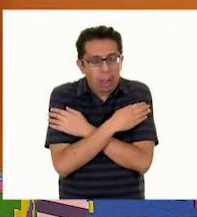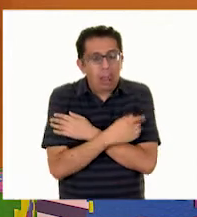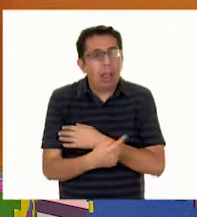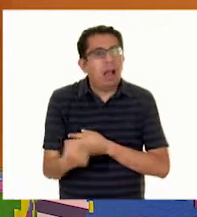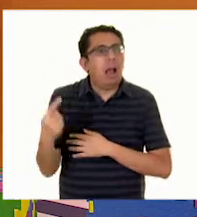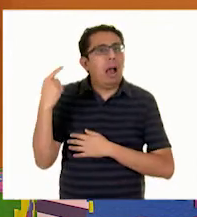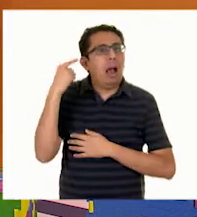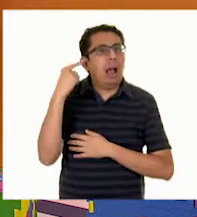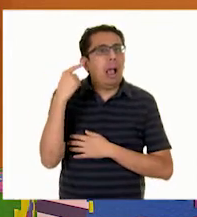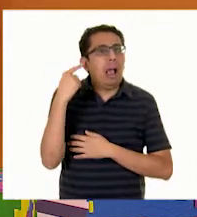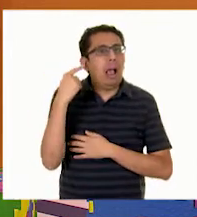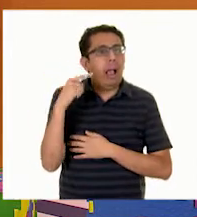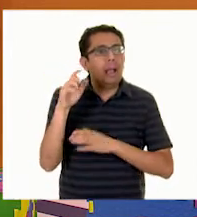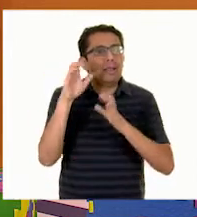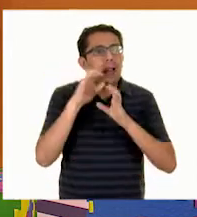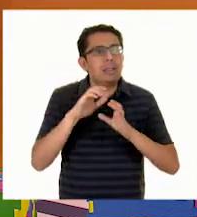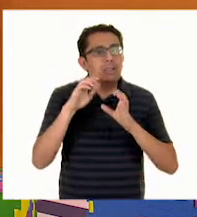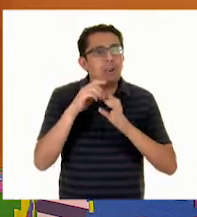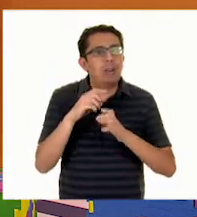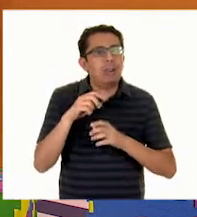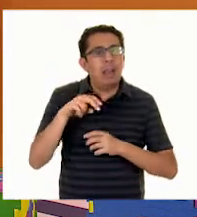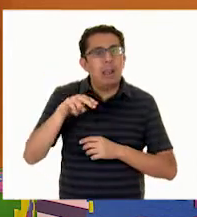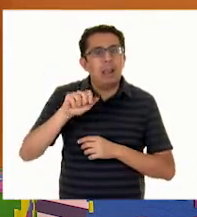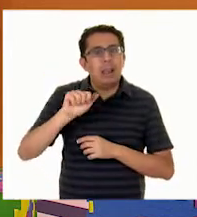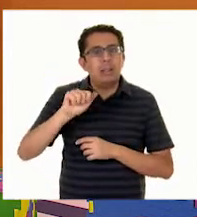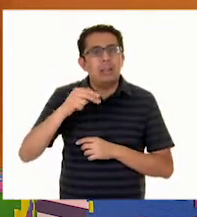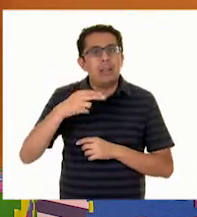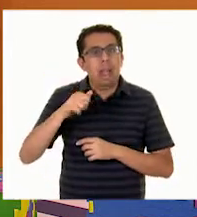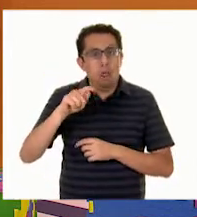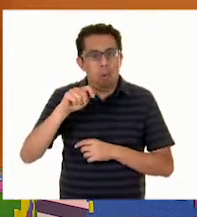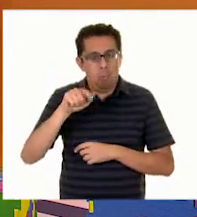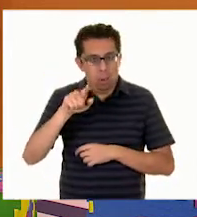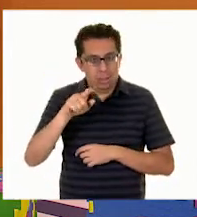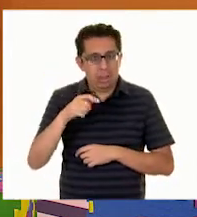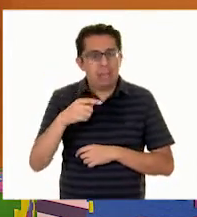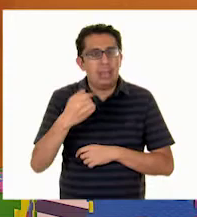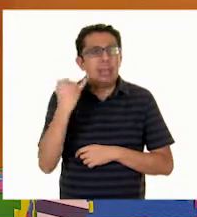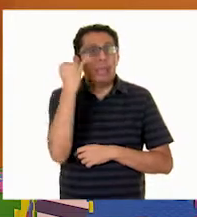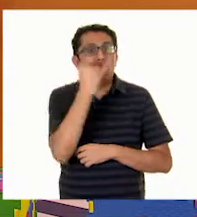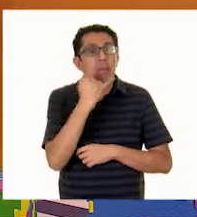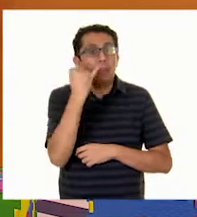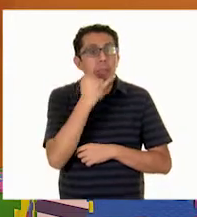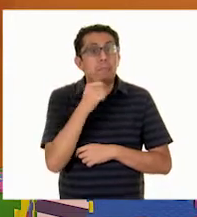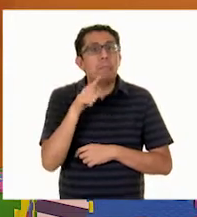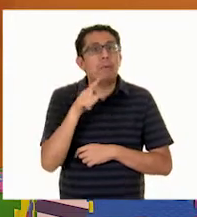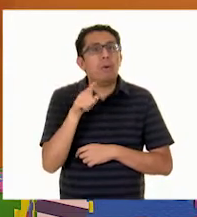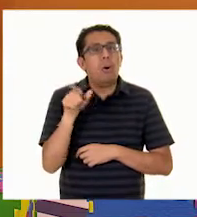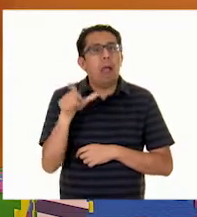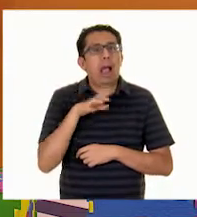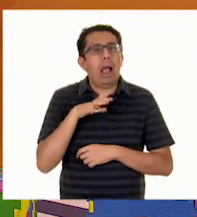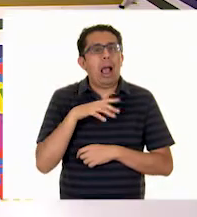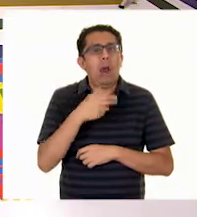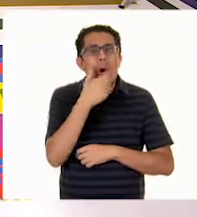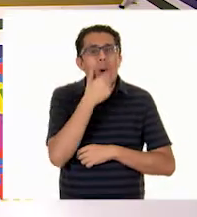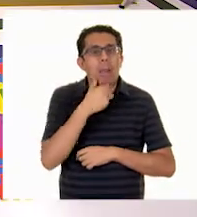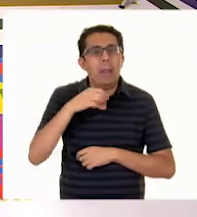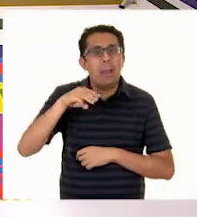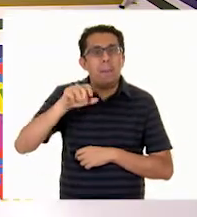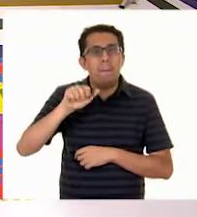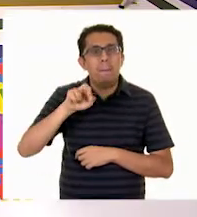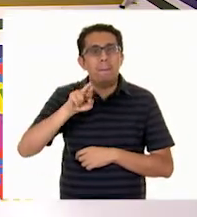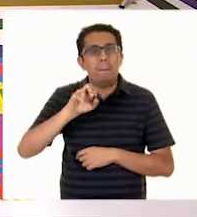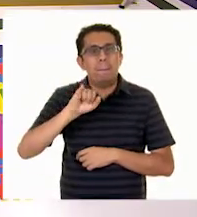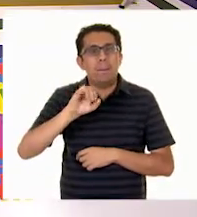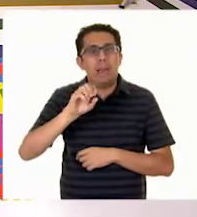náhuatl, que está acompañado por la Orquesta Sinfónica Nacional y nuestro querido Mario Iván Martínez. ¡Qué maravilla! Ya quiero